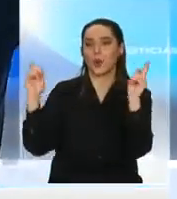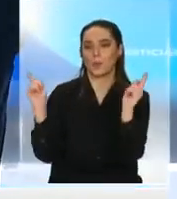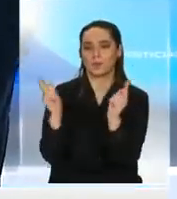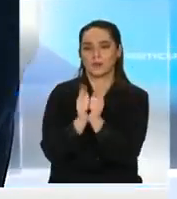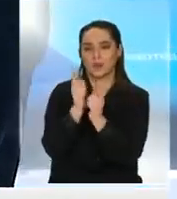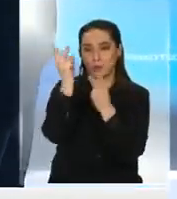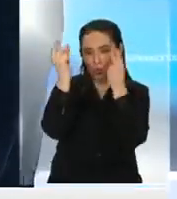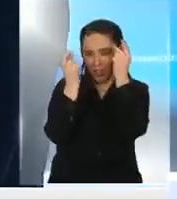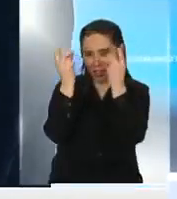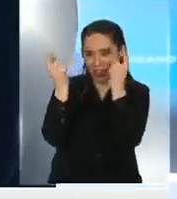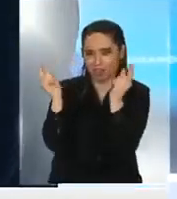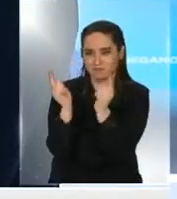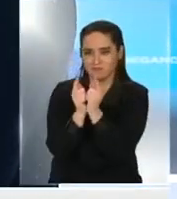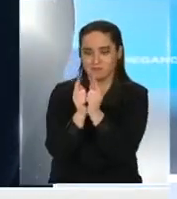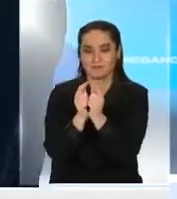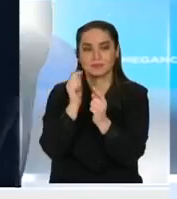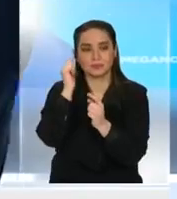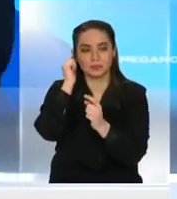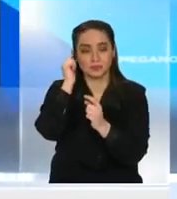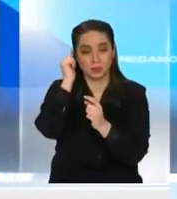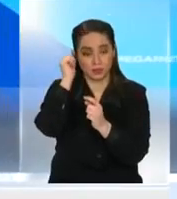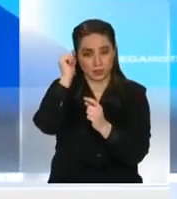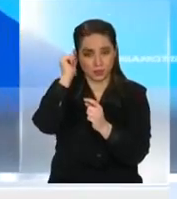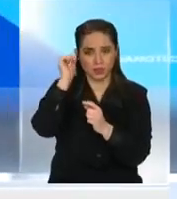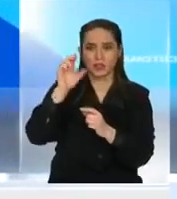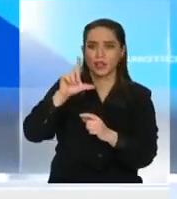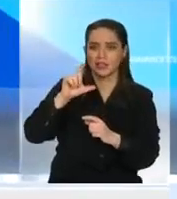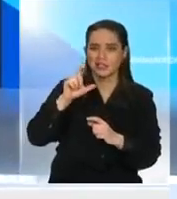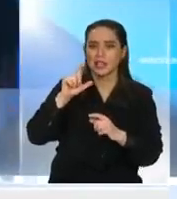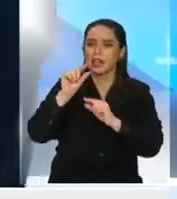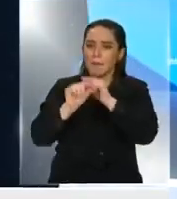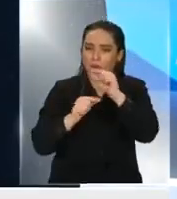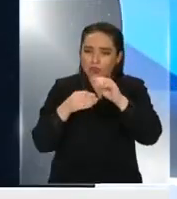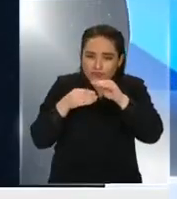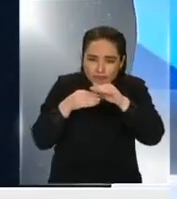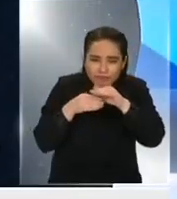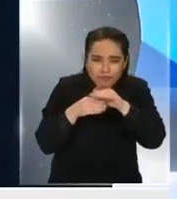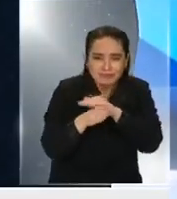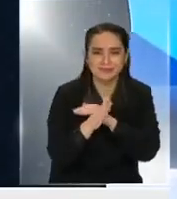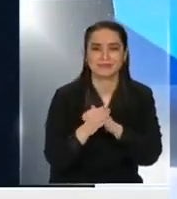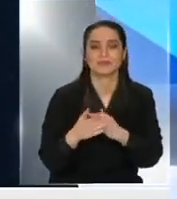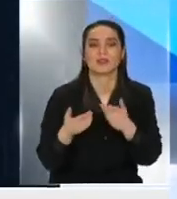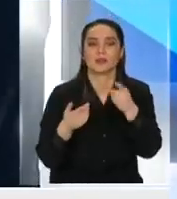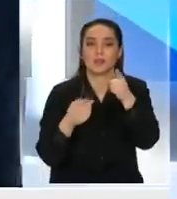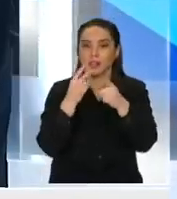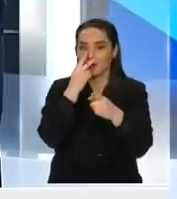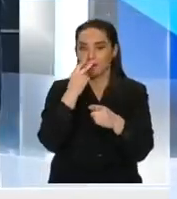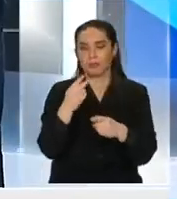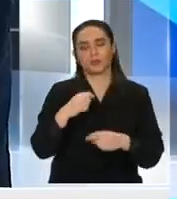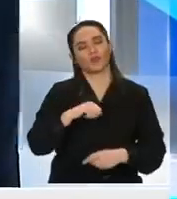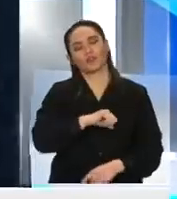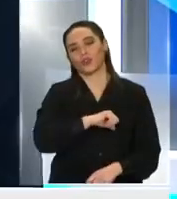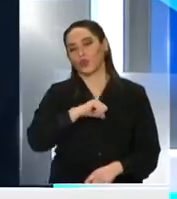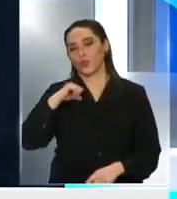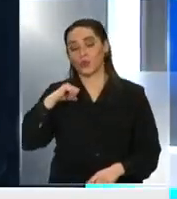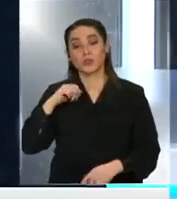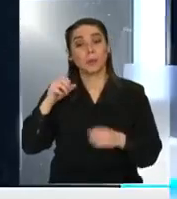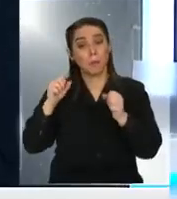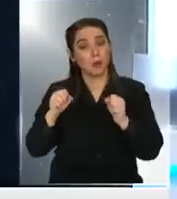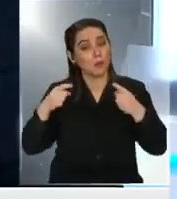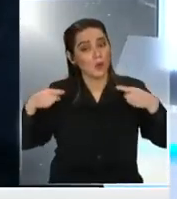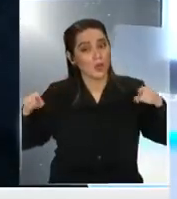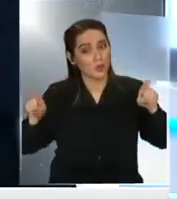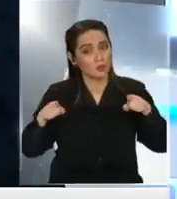en las ideas que uno quiere promover. Y Instagram me ha ido metiendo en el último tiempo, pero lo que estamos viendo me enorgullece. ¿Lo podemos escuchar